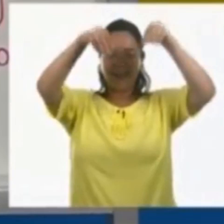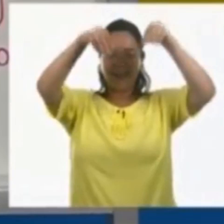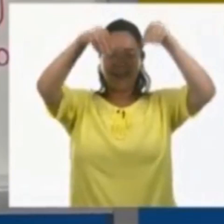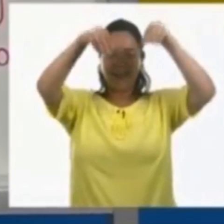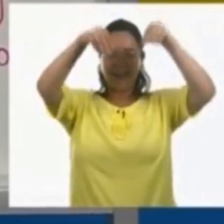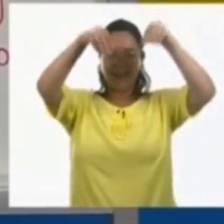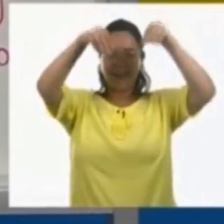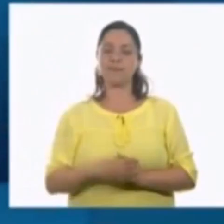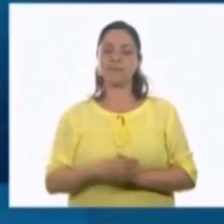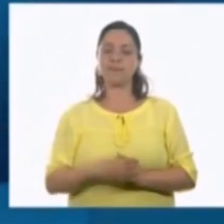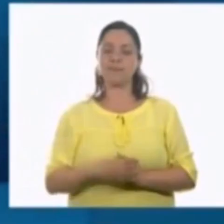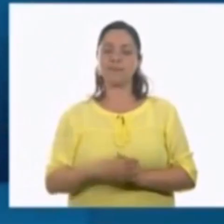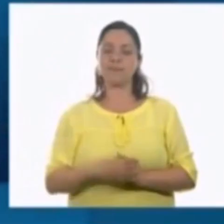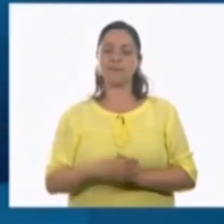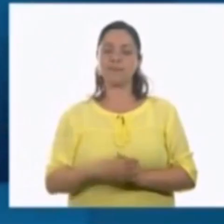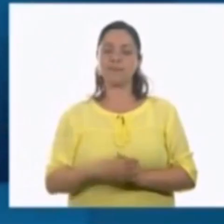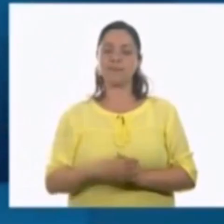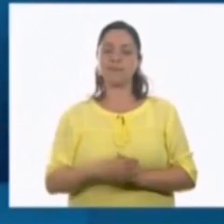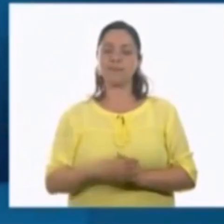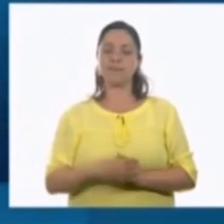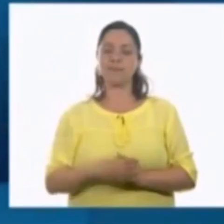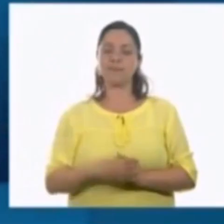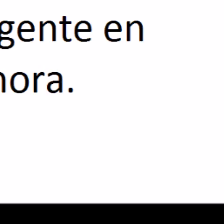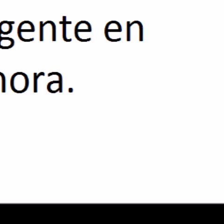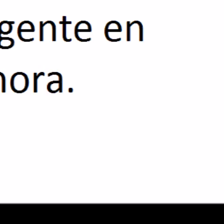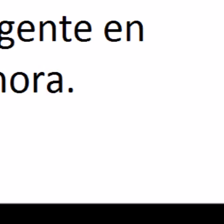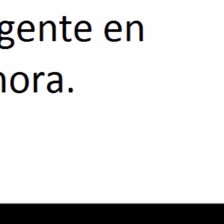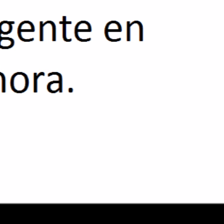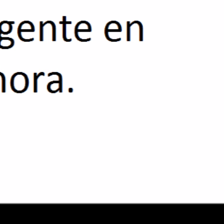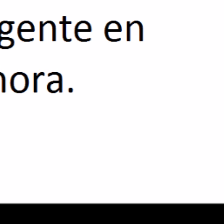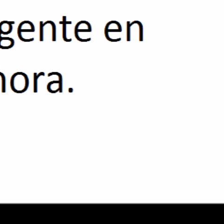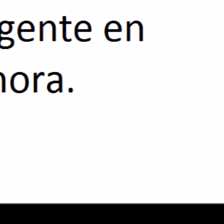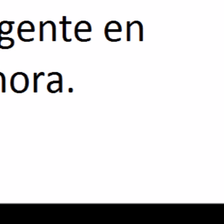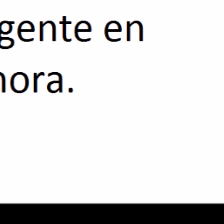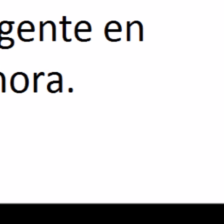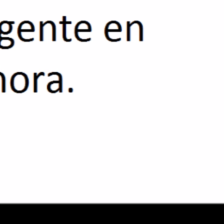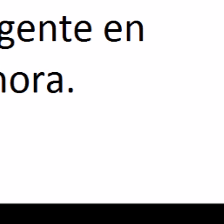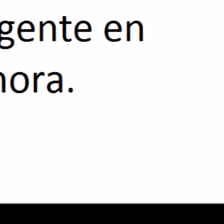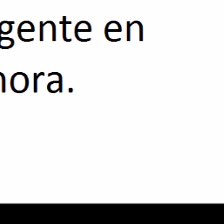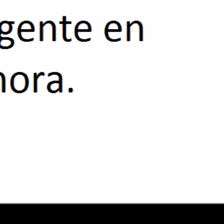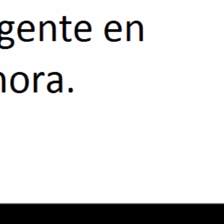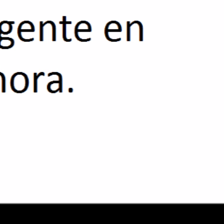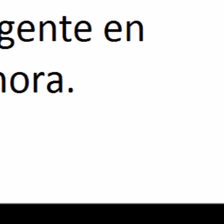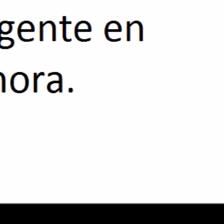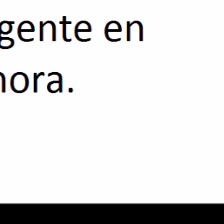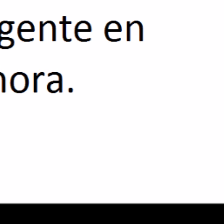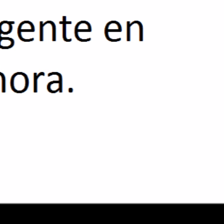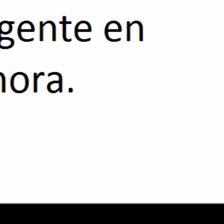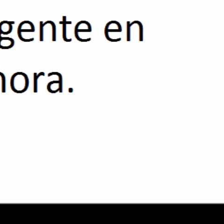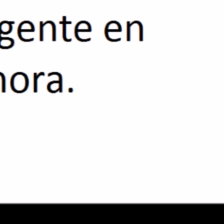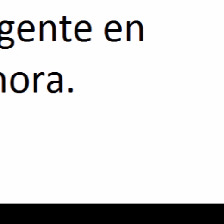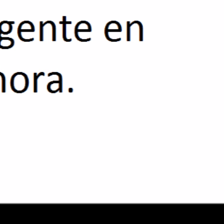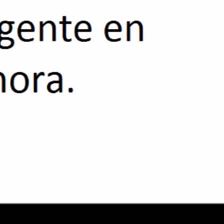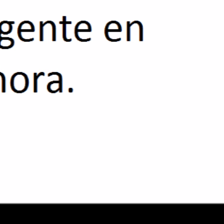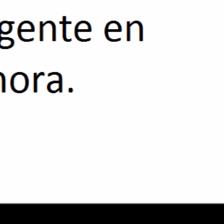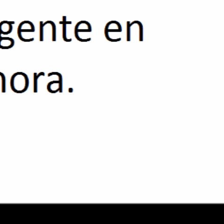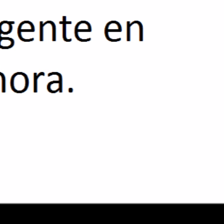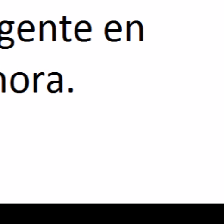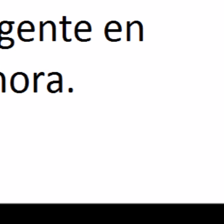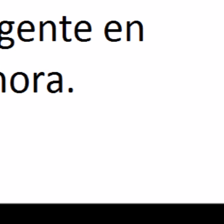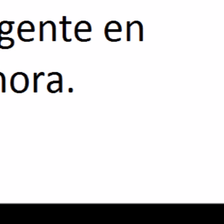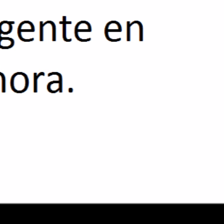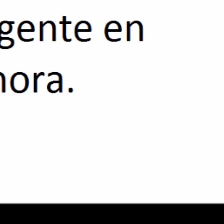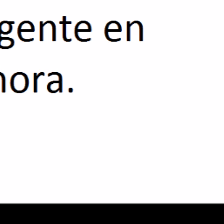investigar más del tema en tu libro de texto. El reto es el siguiente. Identifica en tu entorno si es más parecido al campo o a la ciudad.